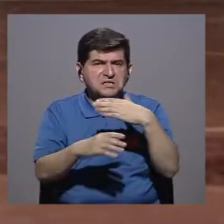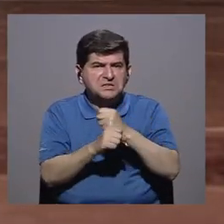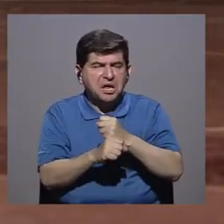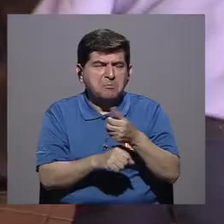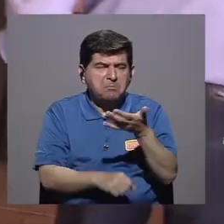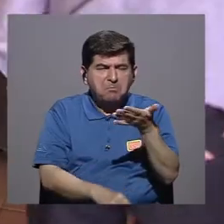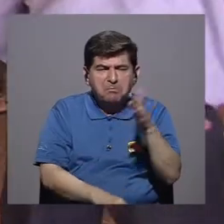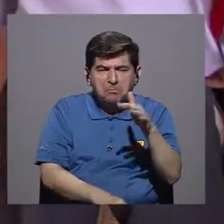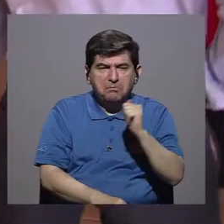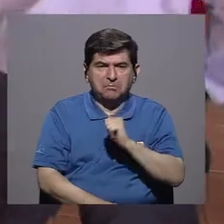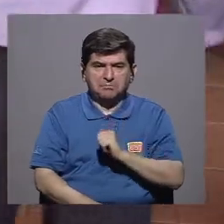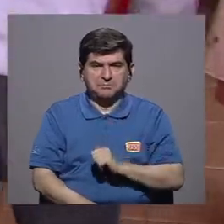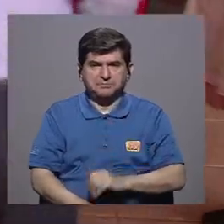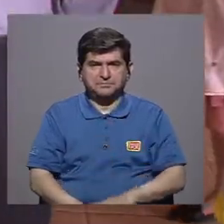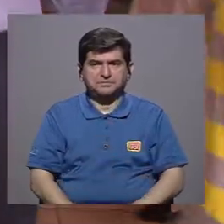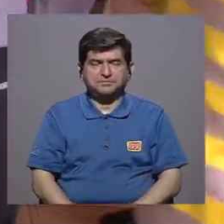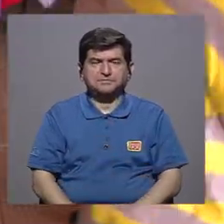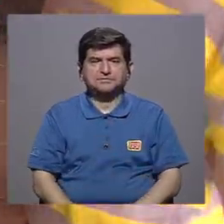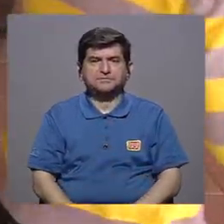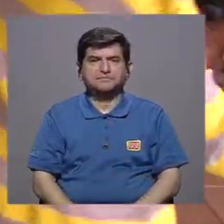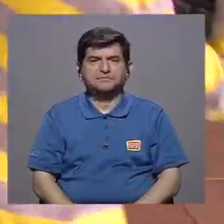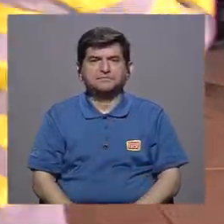% lo realiza, más o menos.